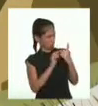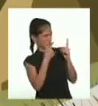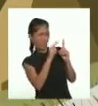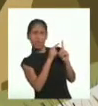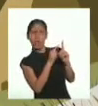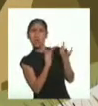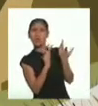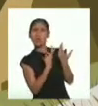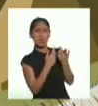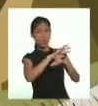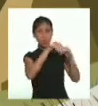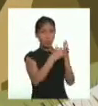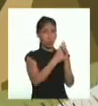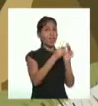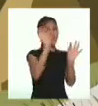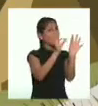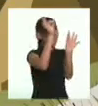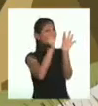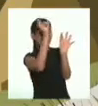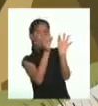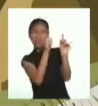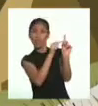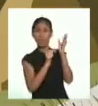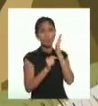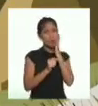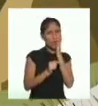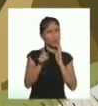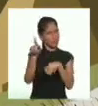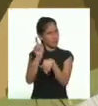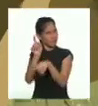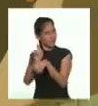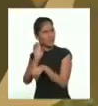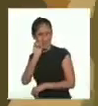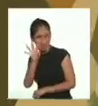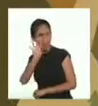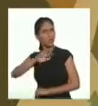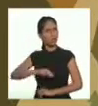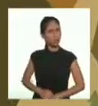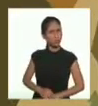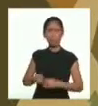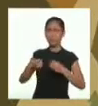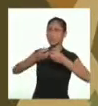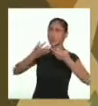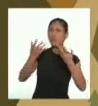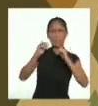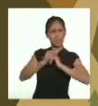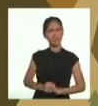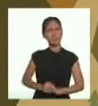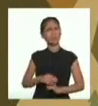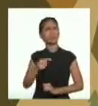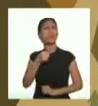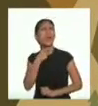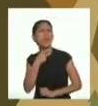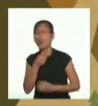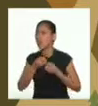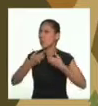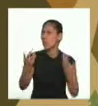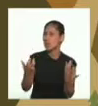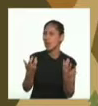Era la madre de las hilanderas. La mujer le saludó diciéndole, ¿Cómo estás, abuela?